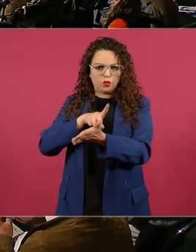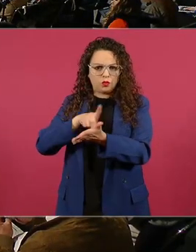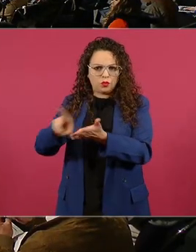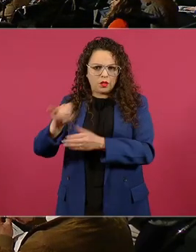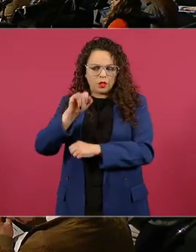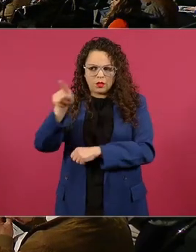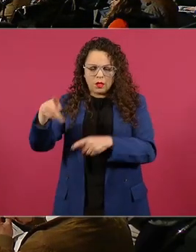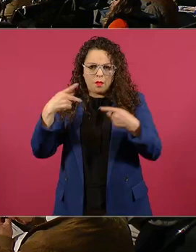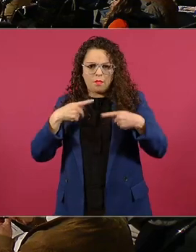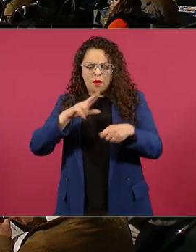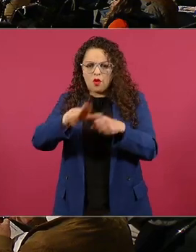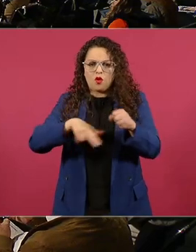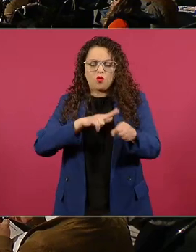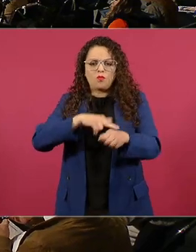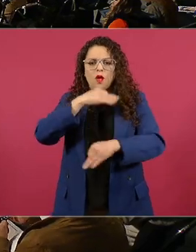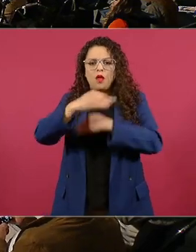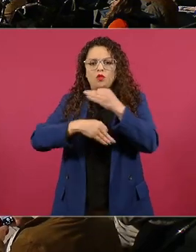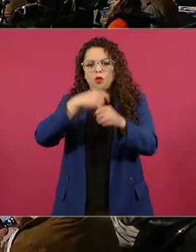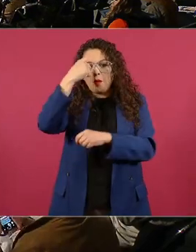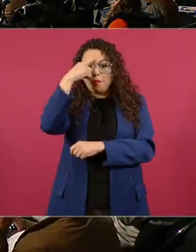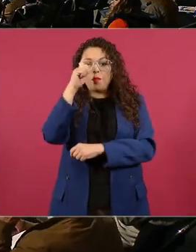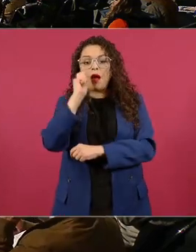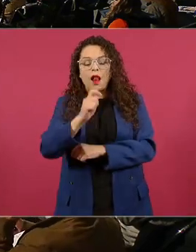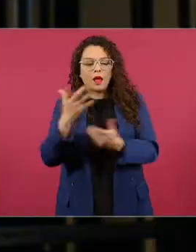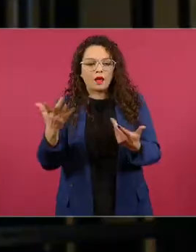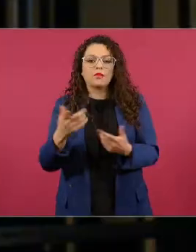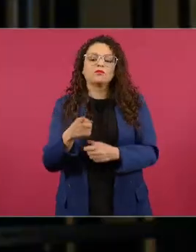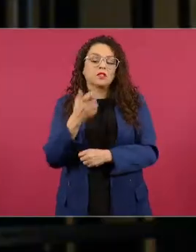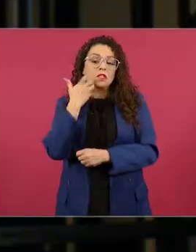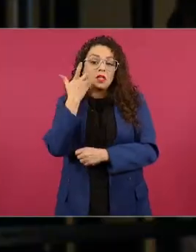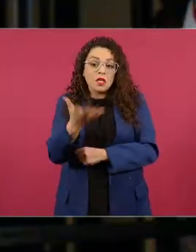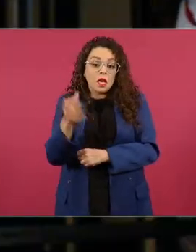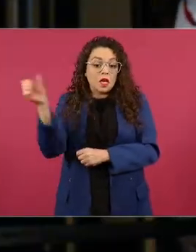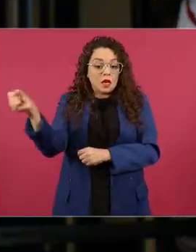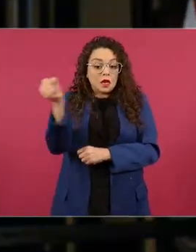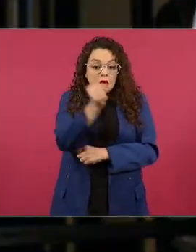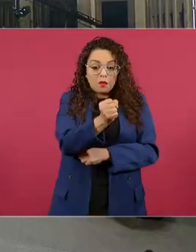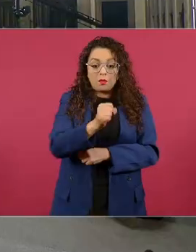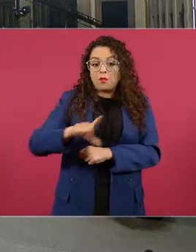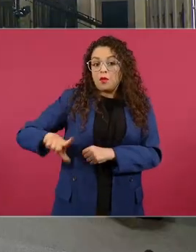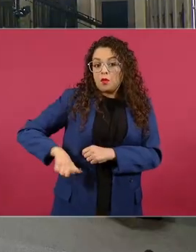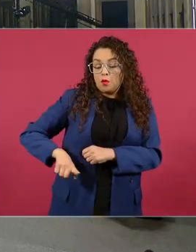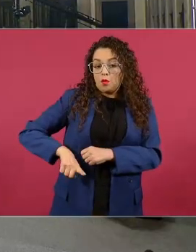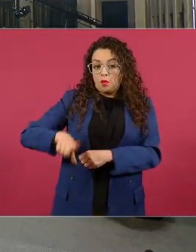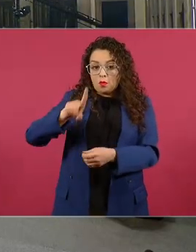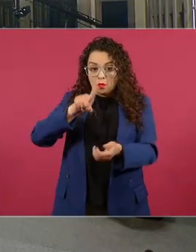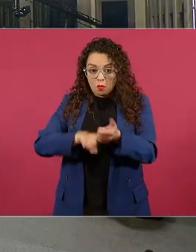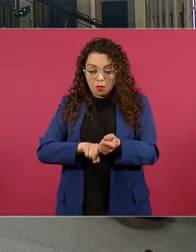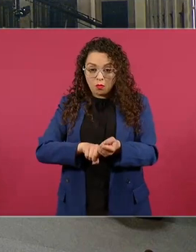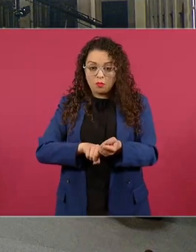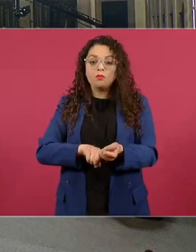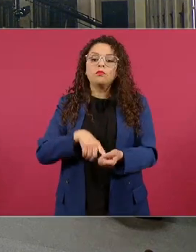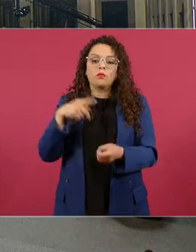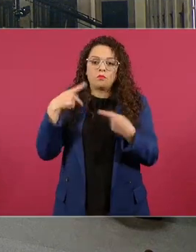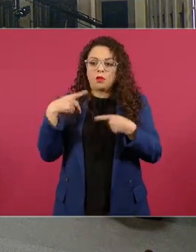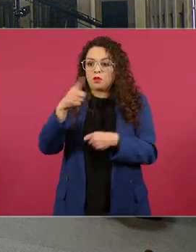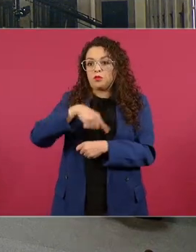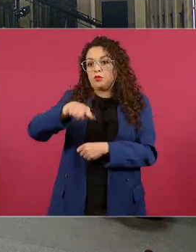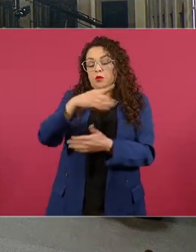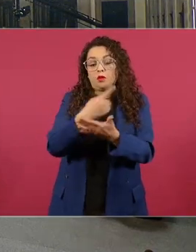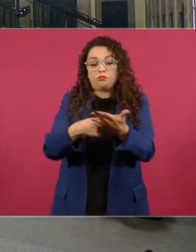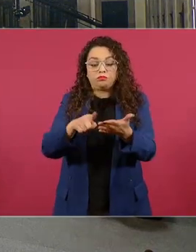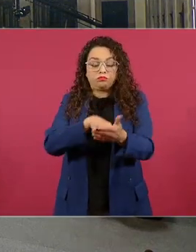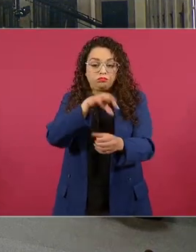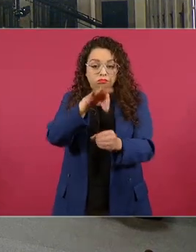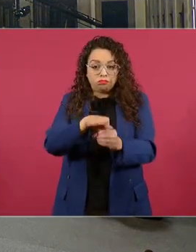sin embargo bueno creo que será muy interesante escuchar su opinión al respecto pues yo me quedo con